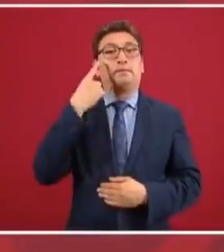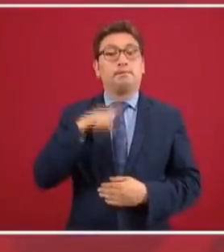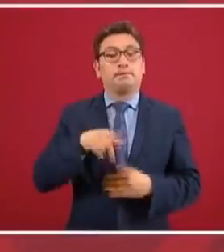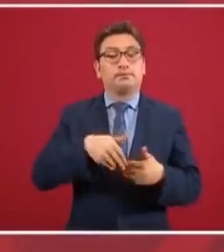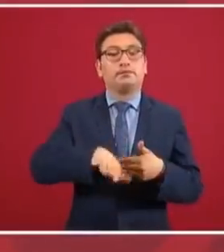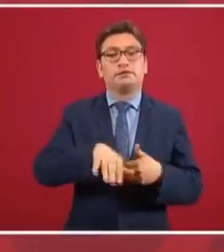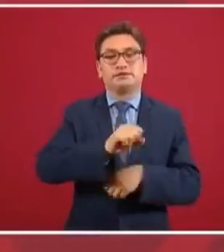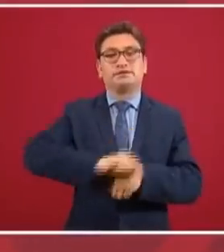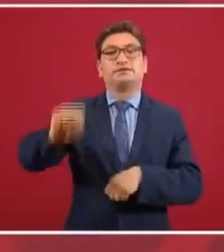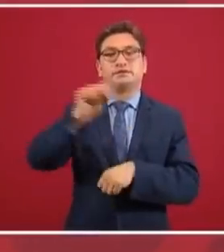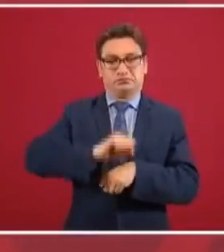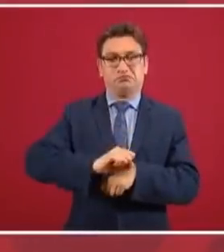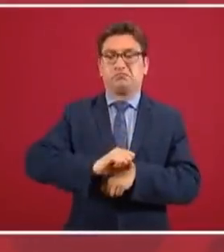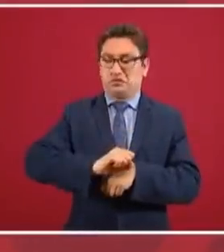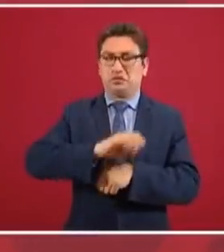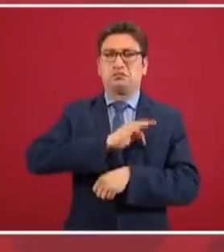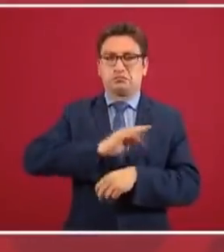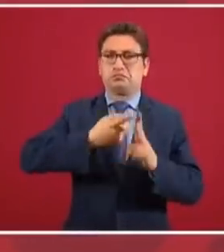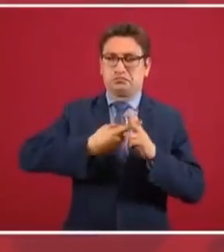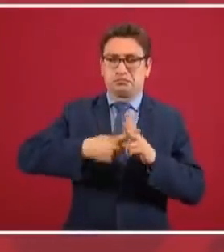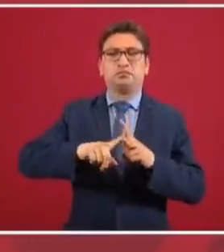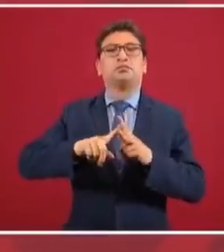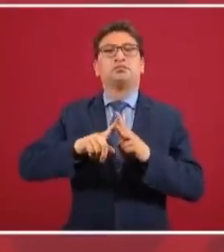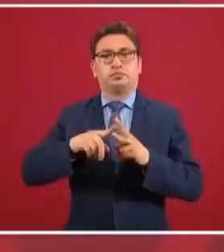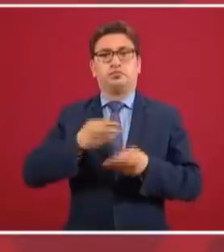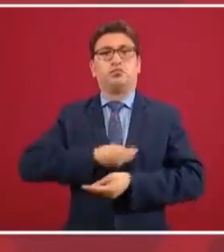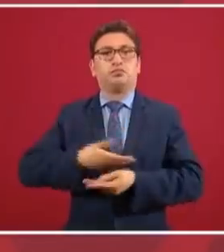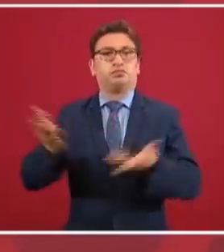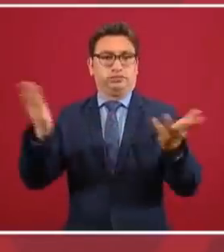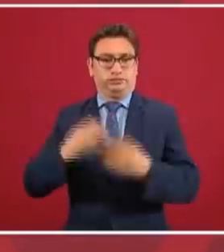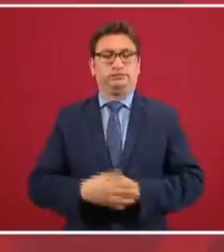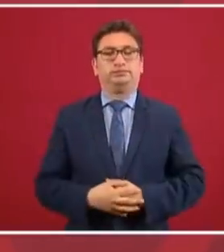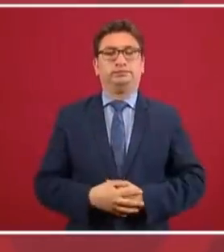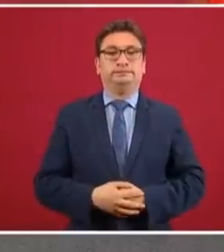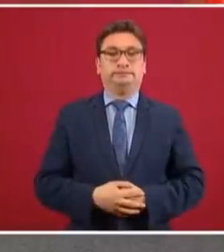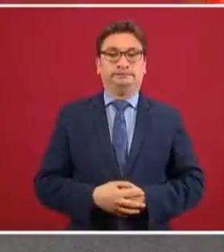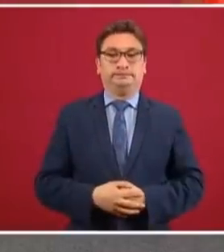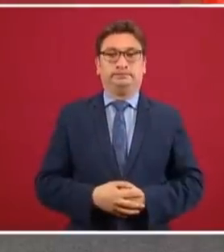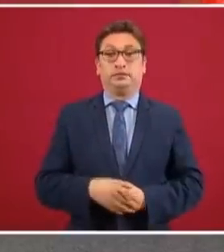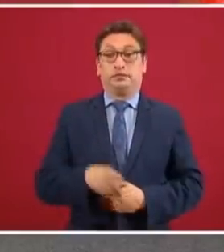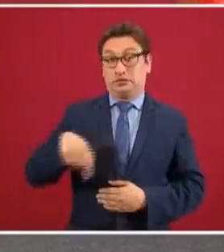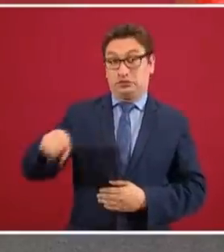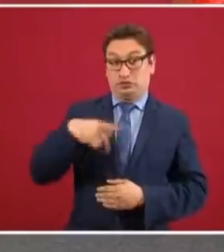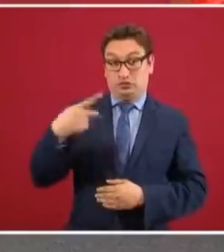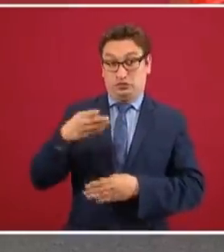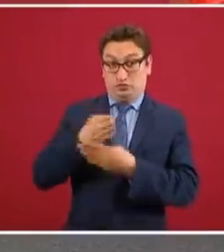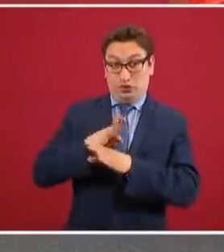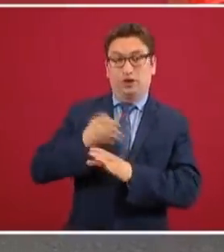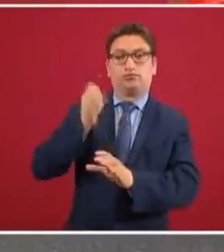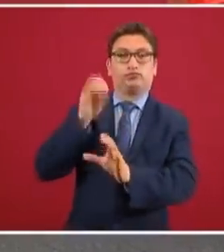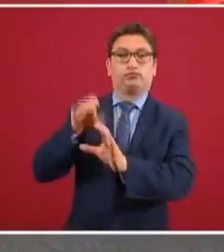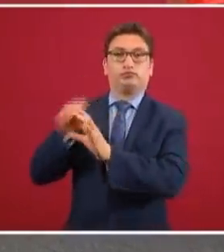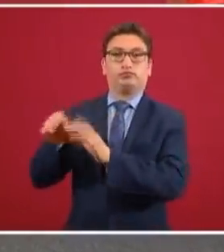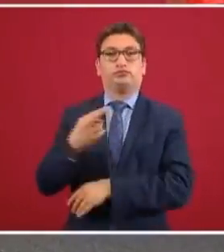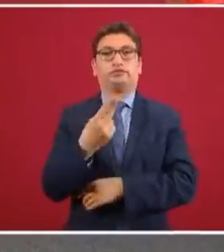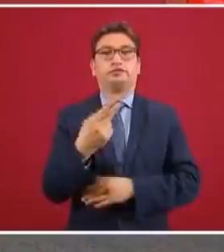semana se empiece a dispersar el recurso a sus cuentas, los 25